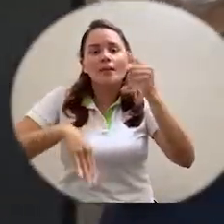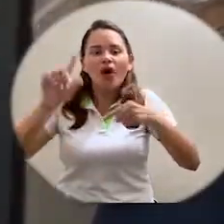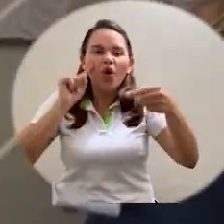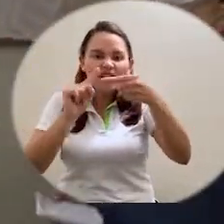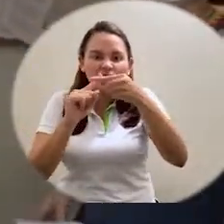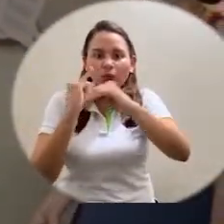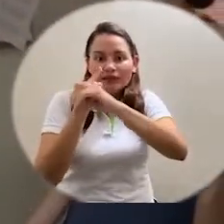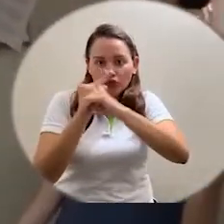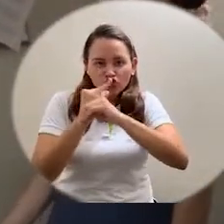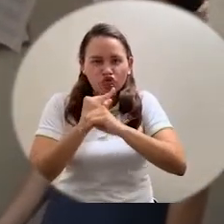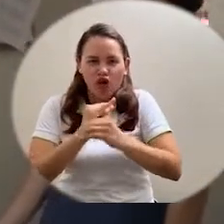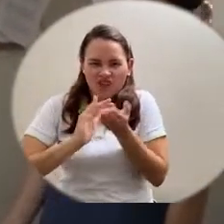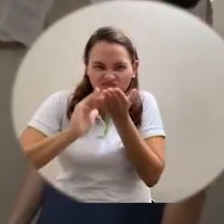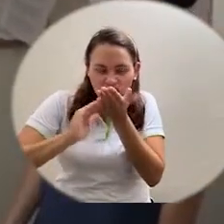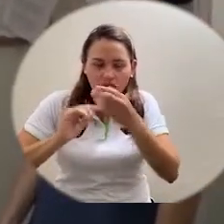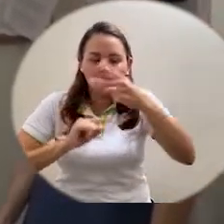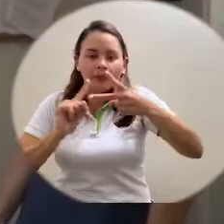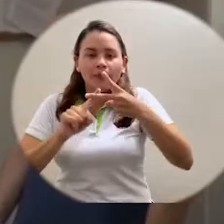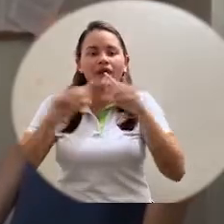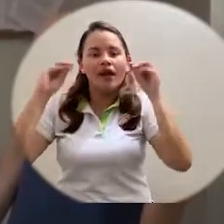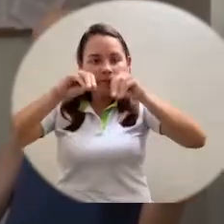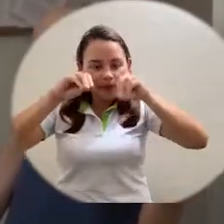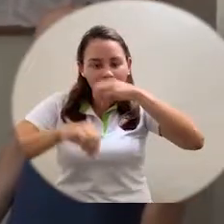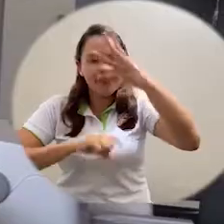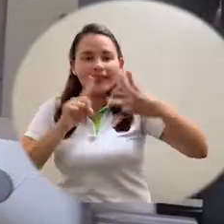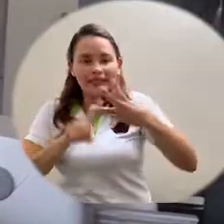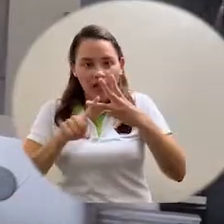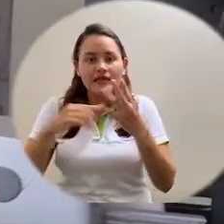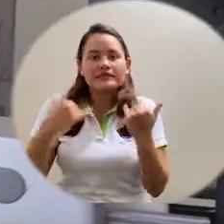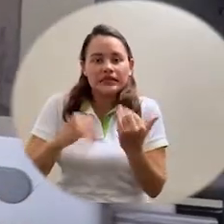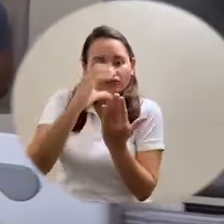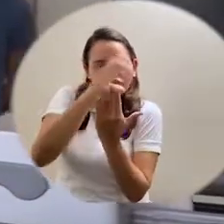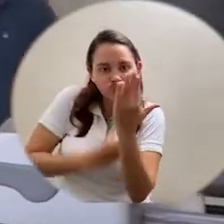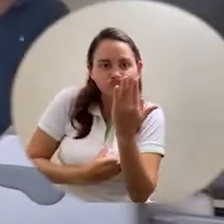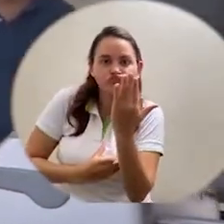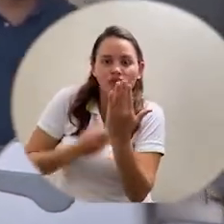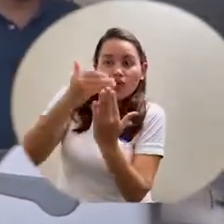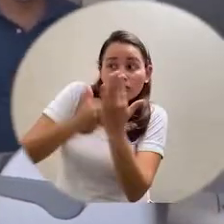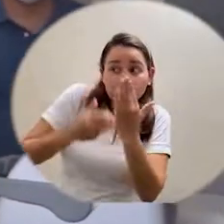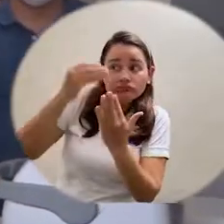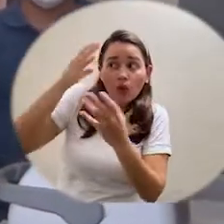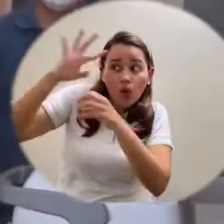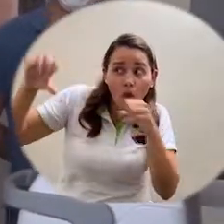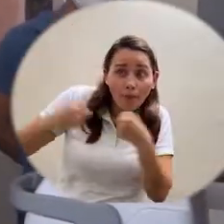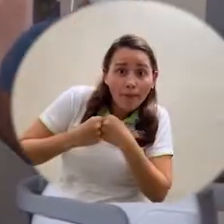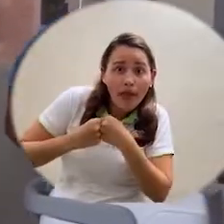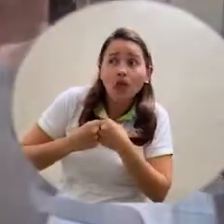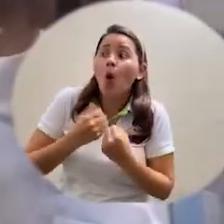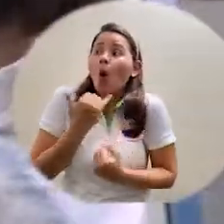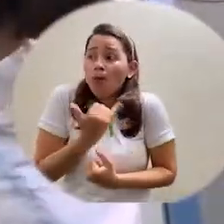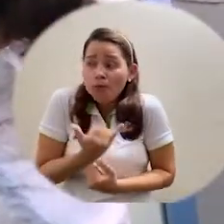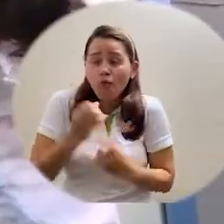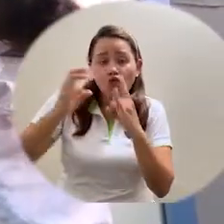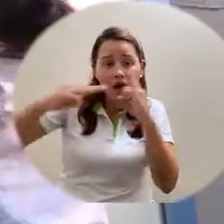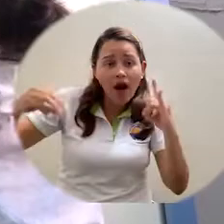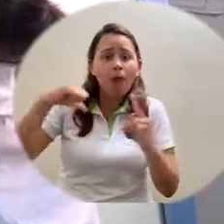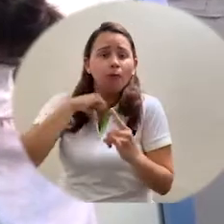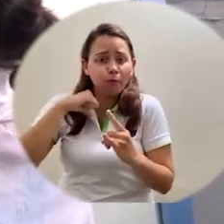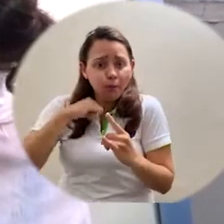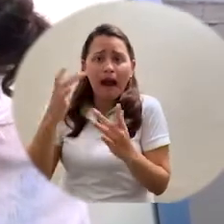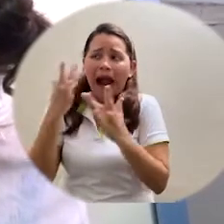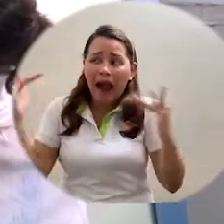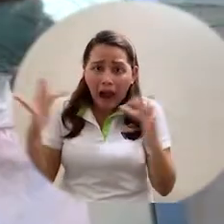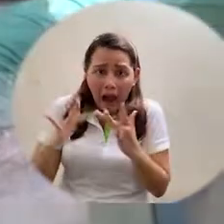institucional. Dos, capacitarse. Tres, suscribir el convenio. La universidad dispone del personal especializado que va a trabajar en